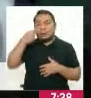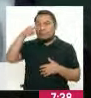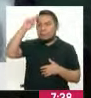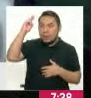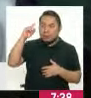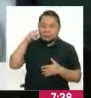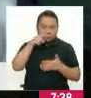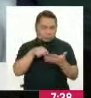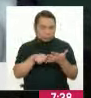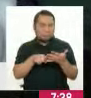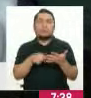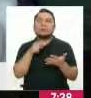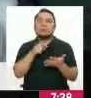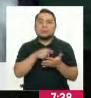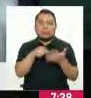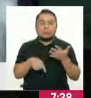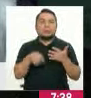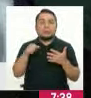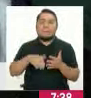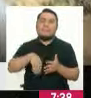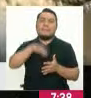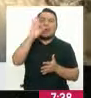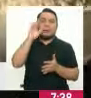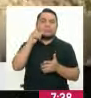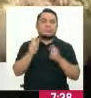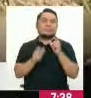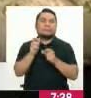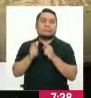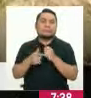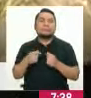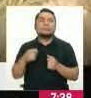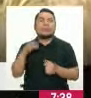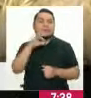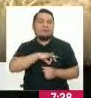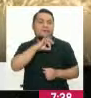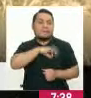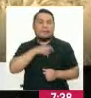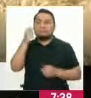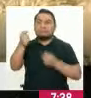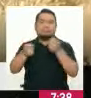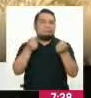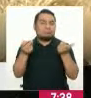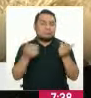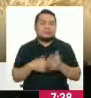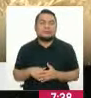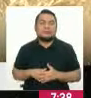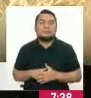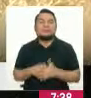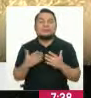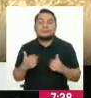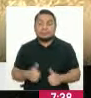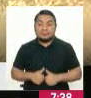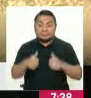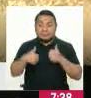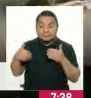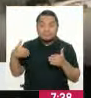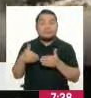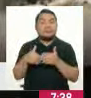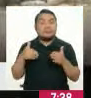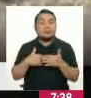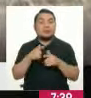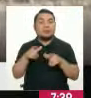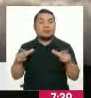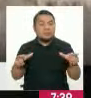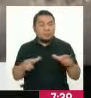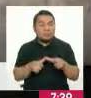Huánuco, que reciben un mayor número de beneficiarios. Es decir, el hecho de vivir cerca de las principales